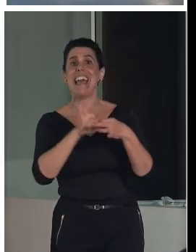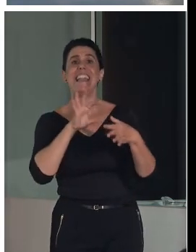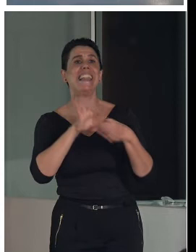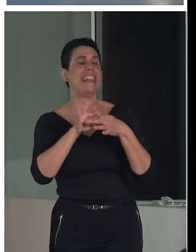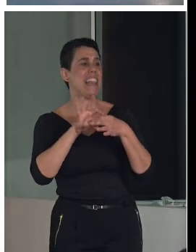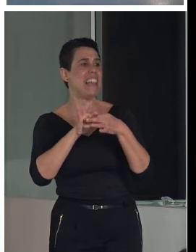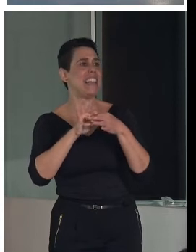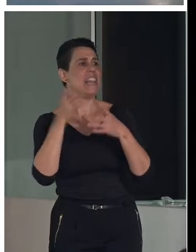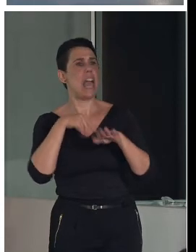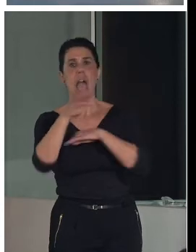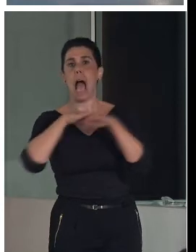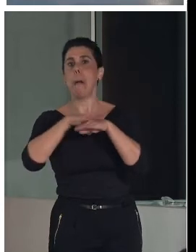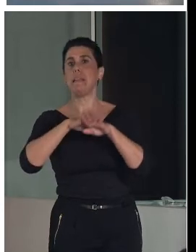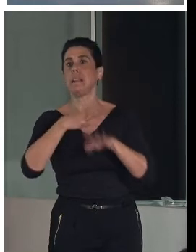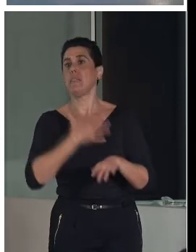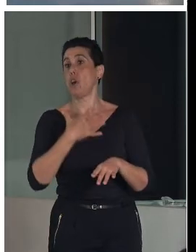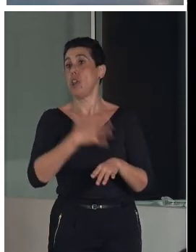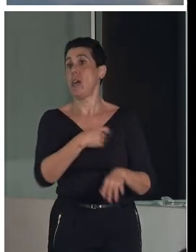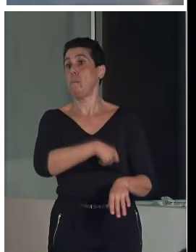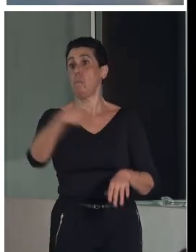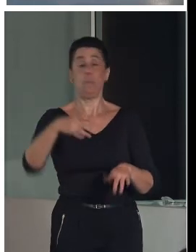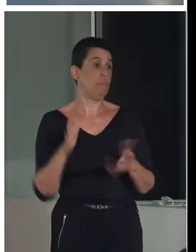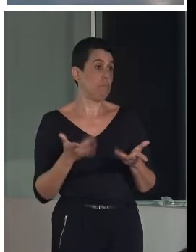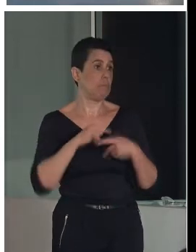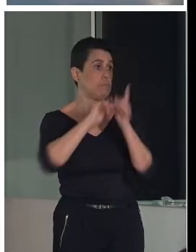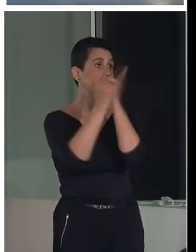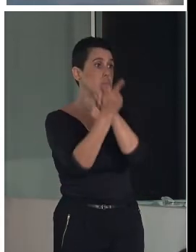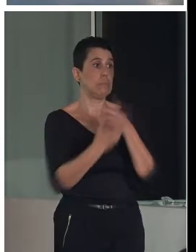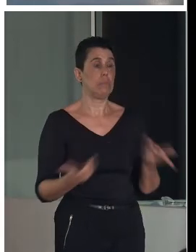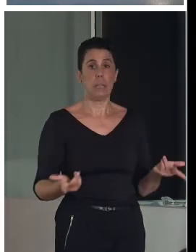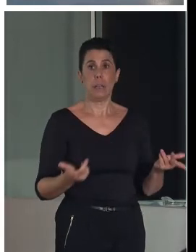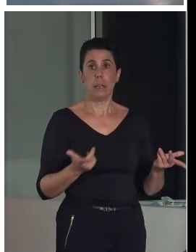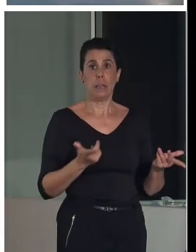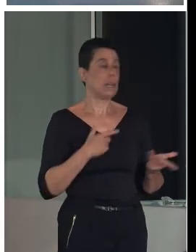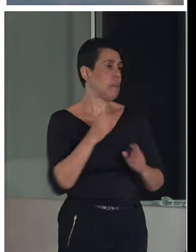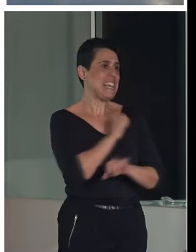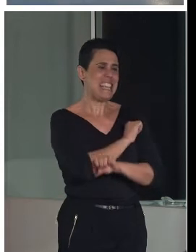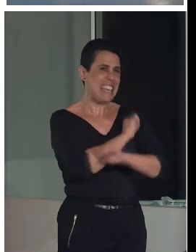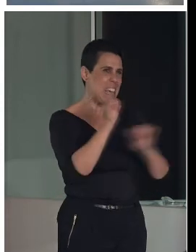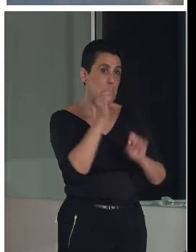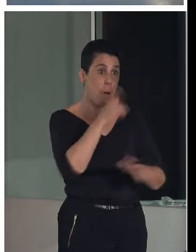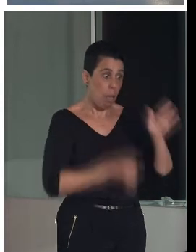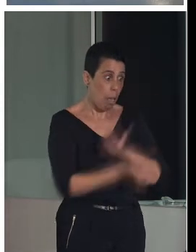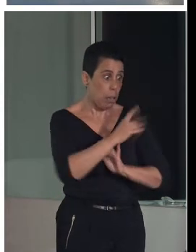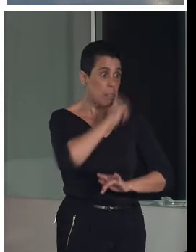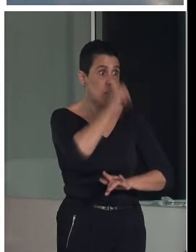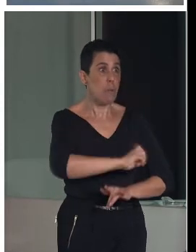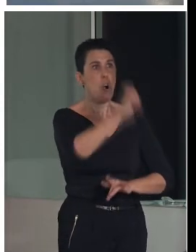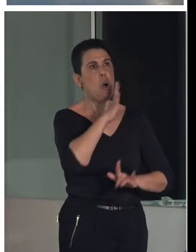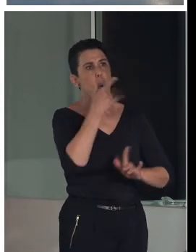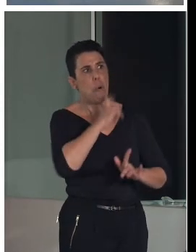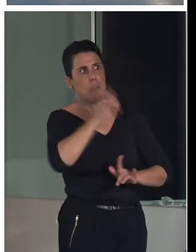tiene una variación importante que hace que, bueno, no sea imposible crear una fundación, porque las fundaciones están en entredicho,